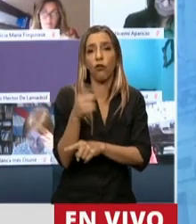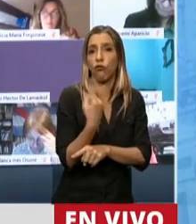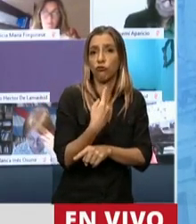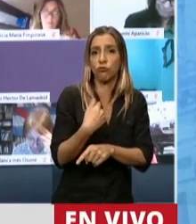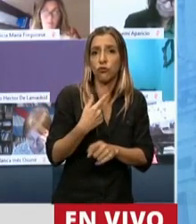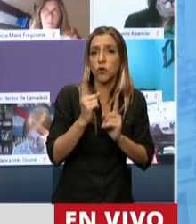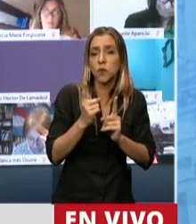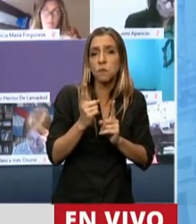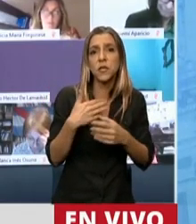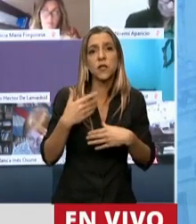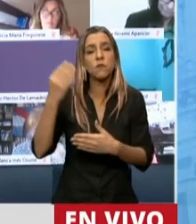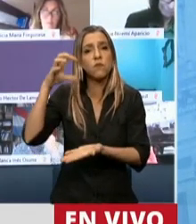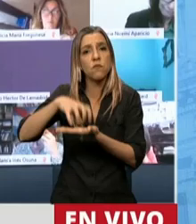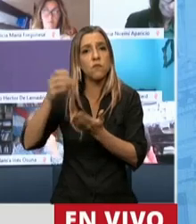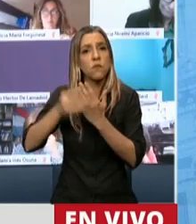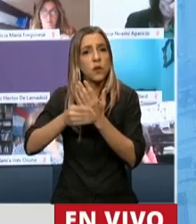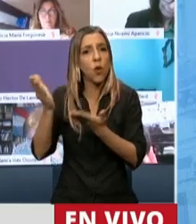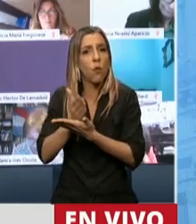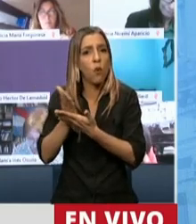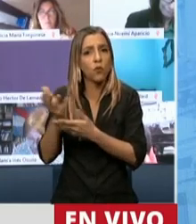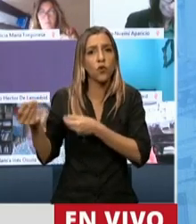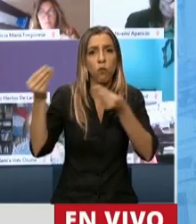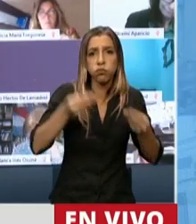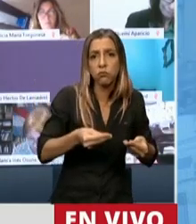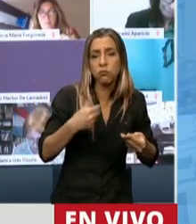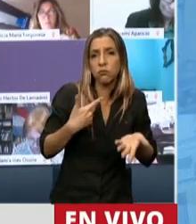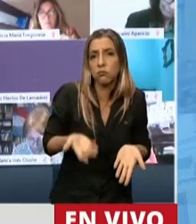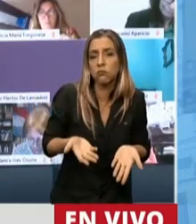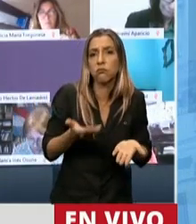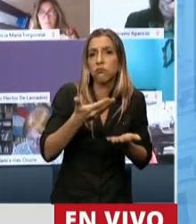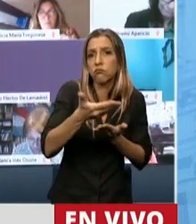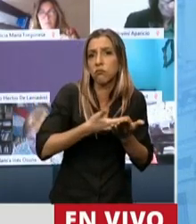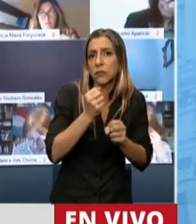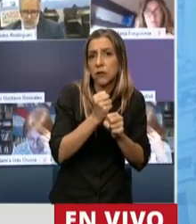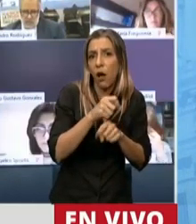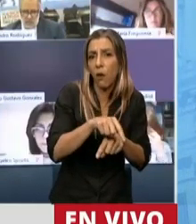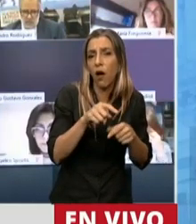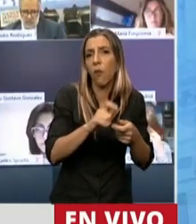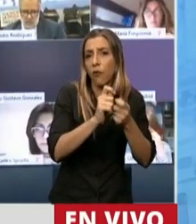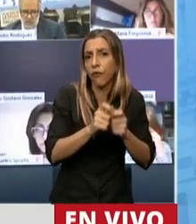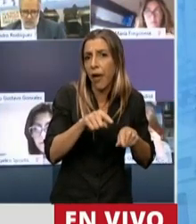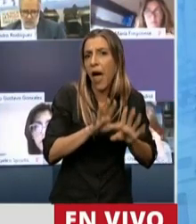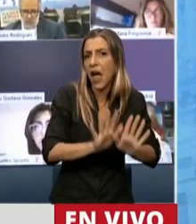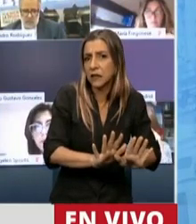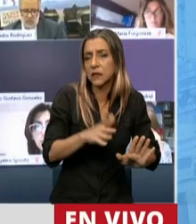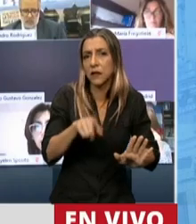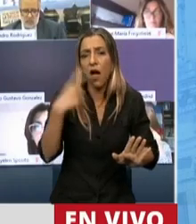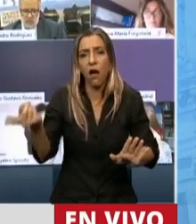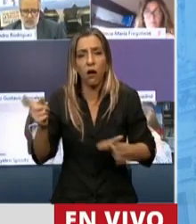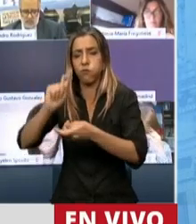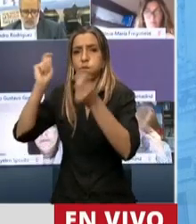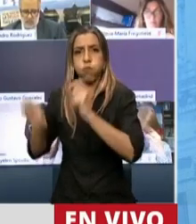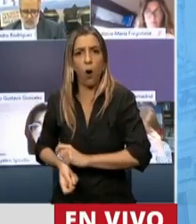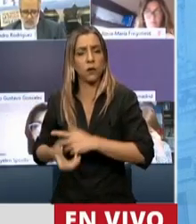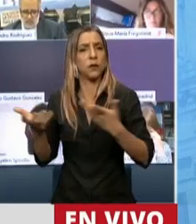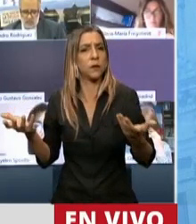Ministerio de Producción y estuvimos reuniendo con el Ministro en su momento. Así que no es un tema que lo enfrentamos nosotros. La ley